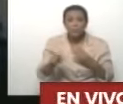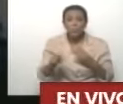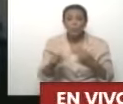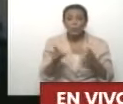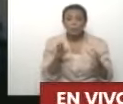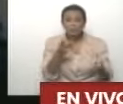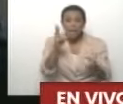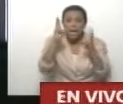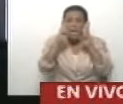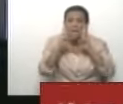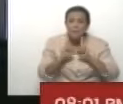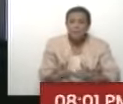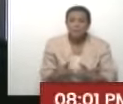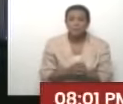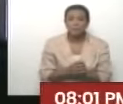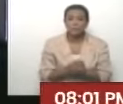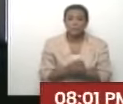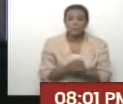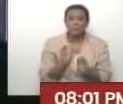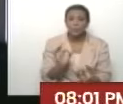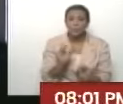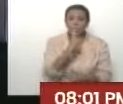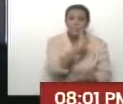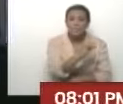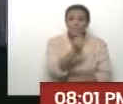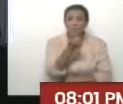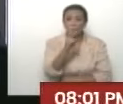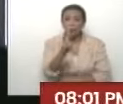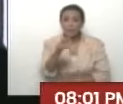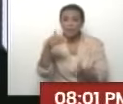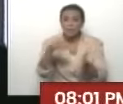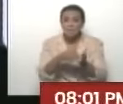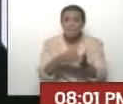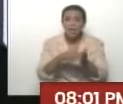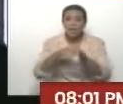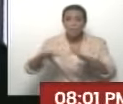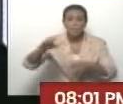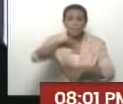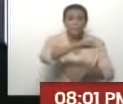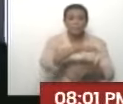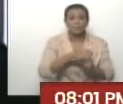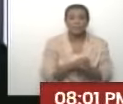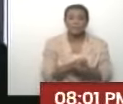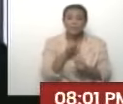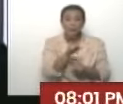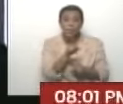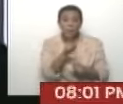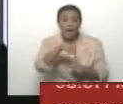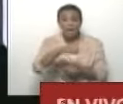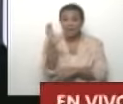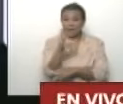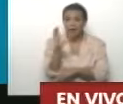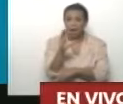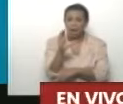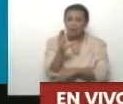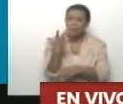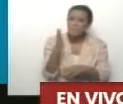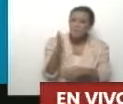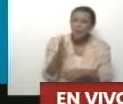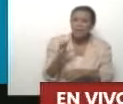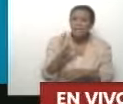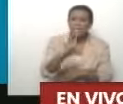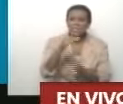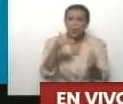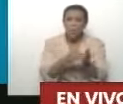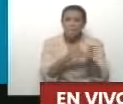abatizaciones correspondientes, vamos más de 112 mil abatizaciones a nivel nacional, y aquí en Caracas vamos por las